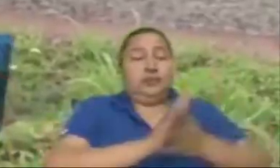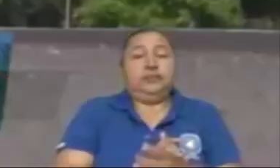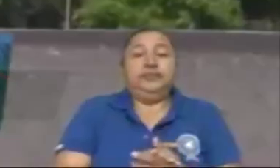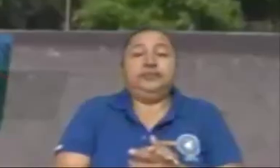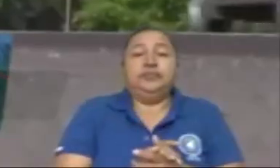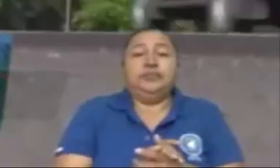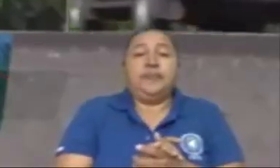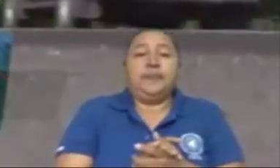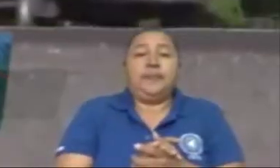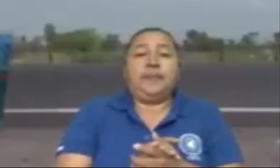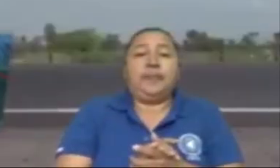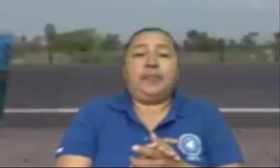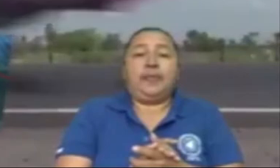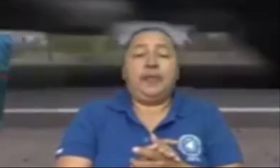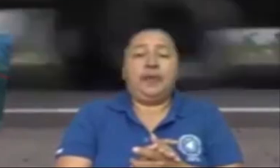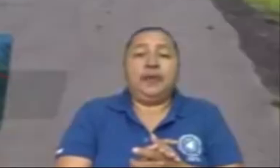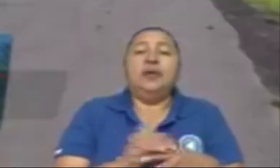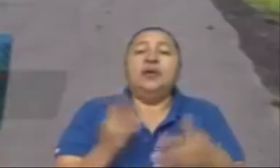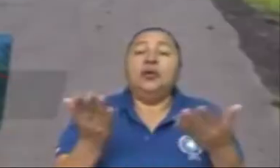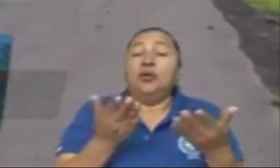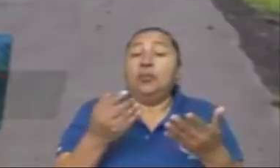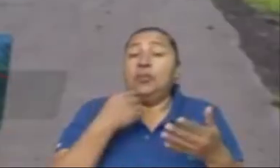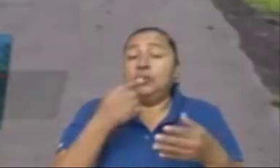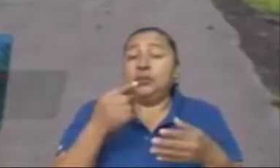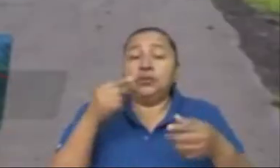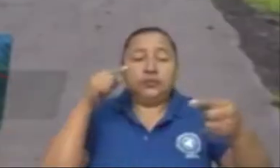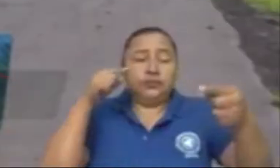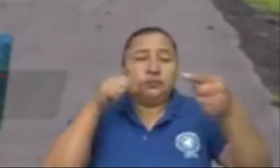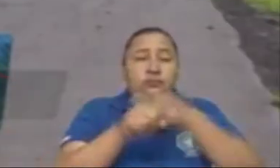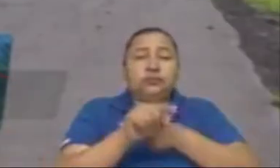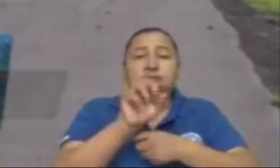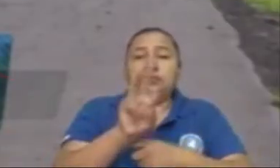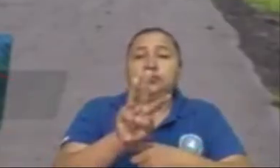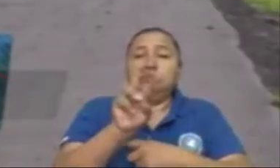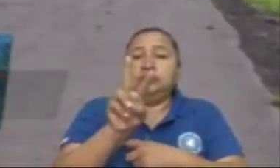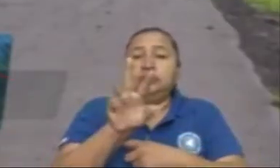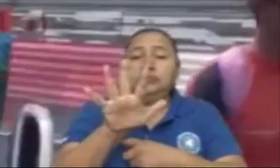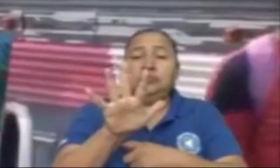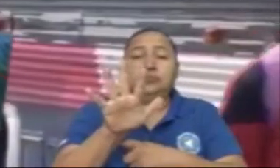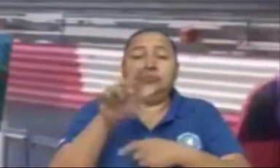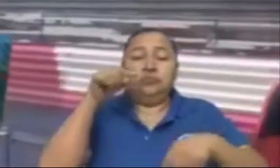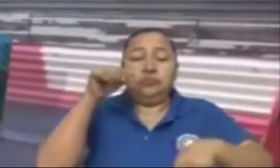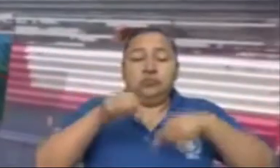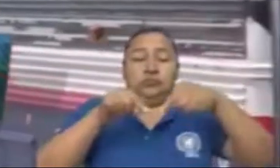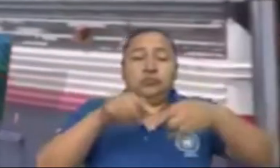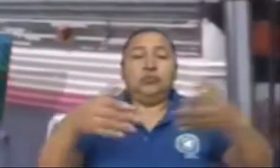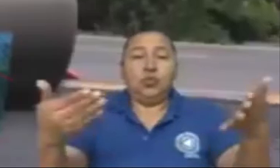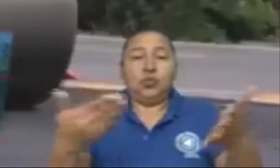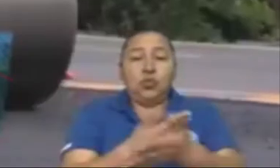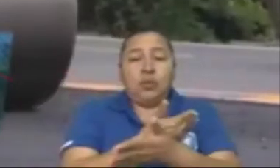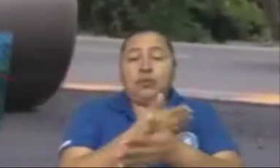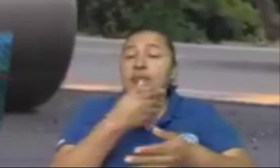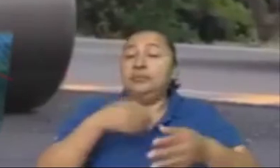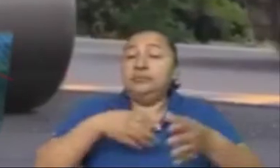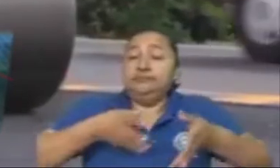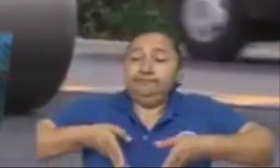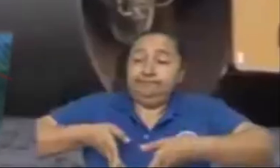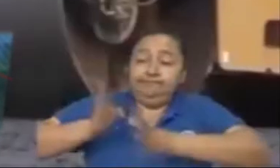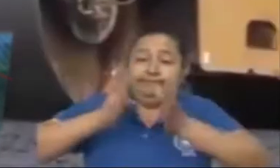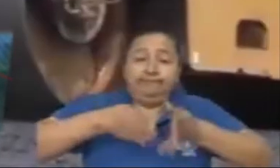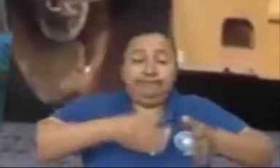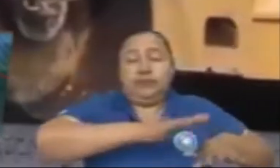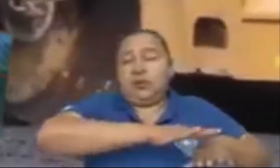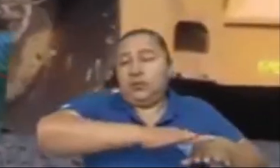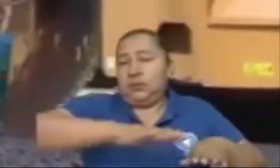Nuestro plan establecía una meta de 325 kilómetros de nuevas carreteras pavimentadas y esa meta